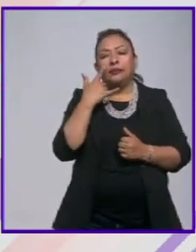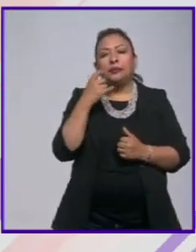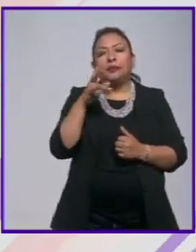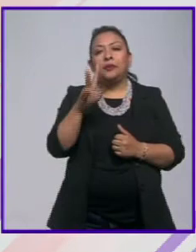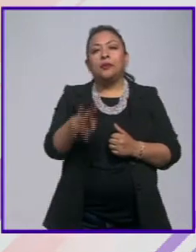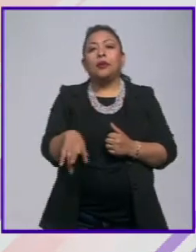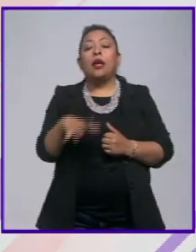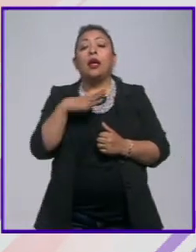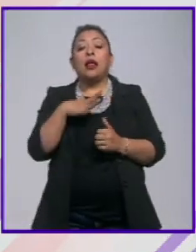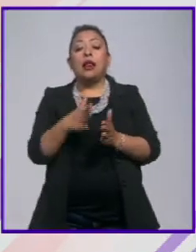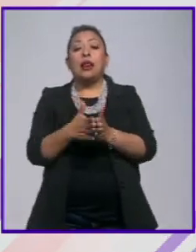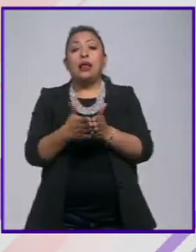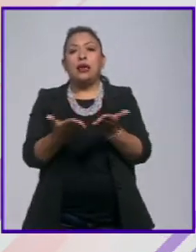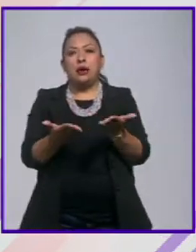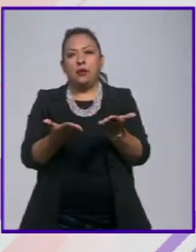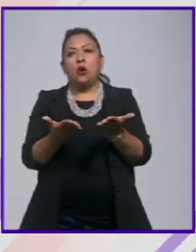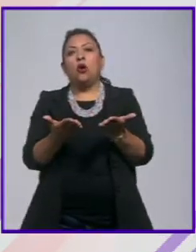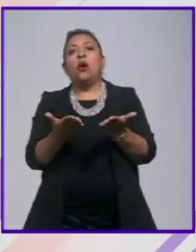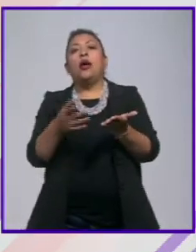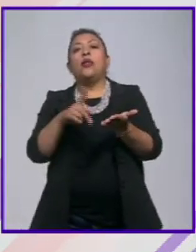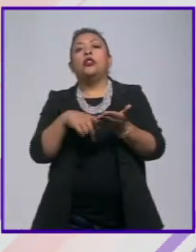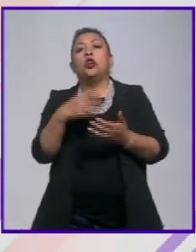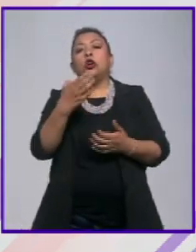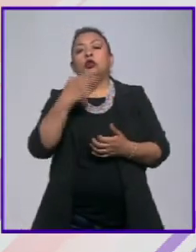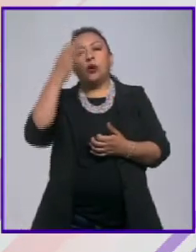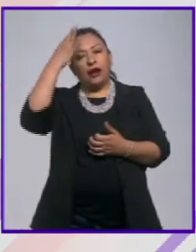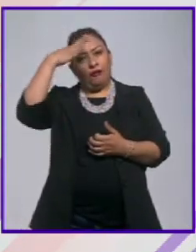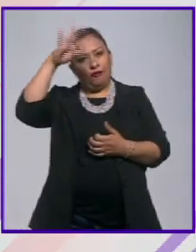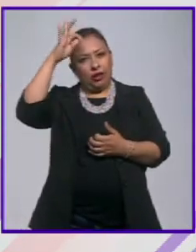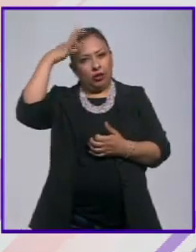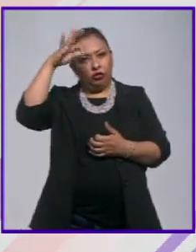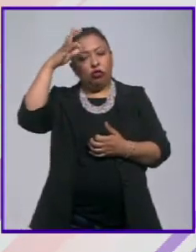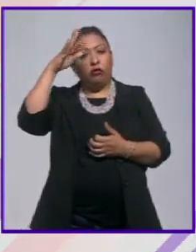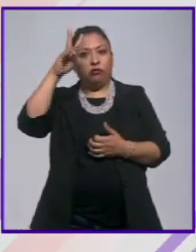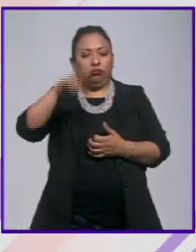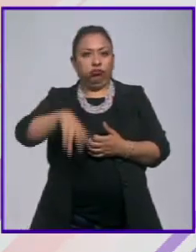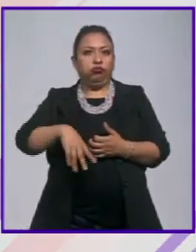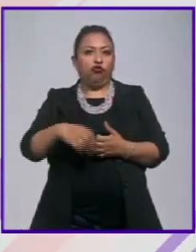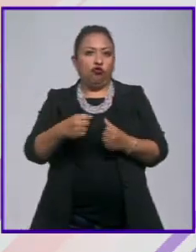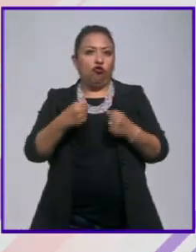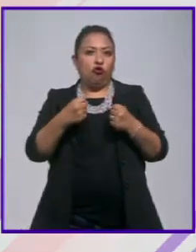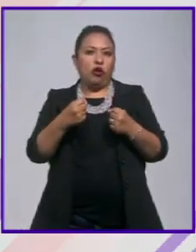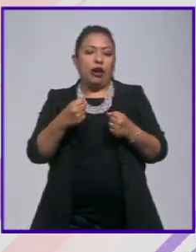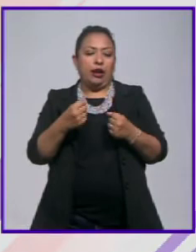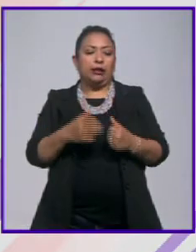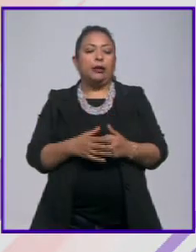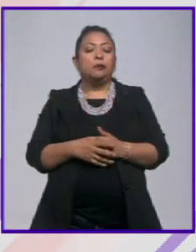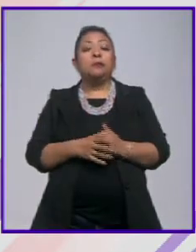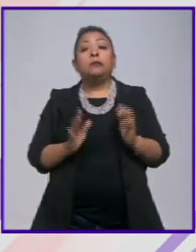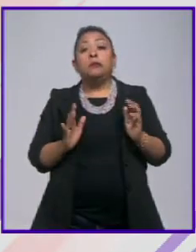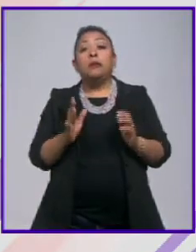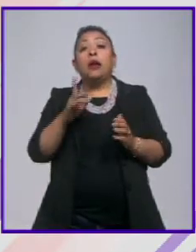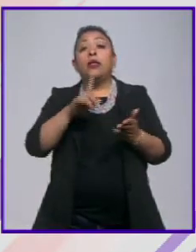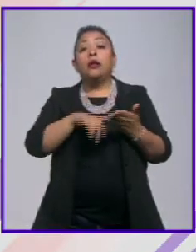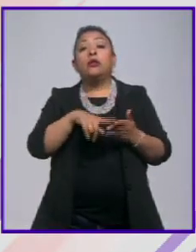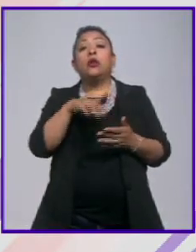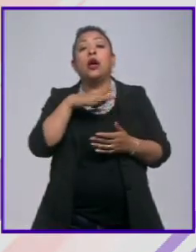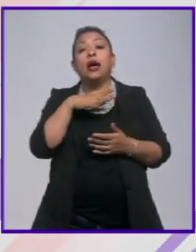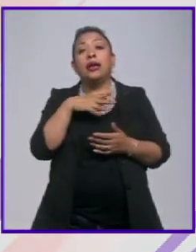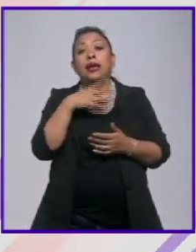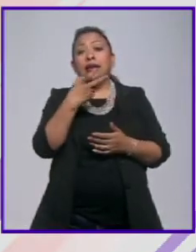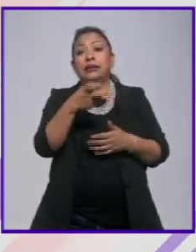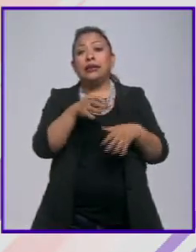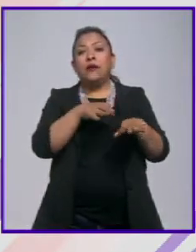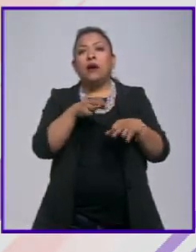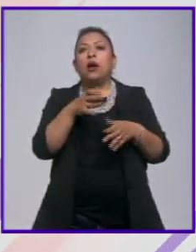es un libro que proviene de una escuela filosófica bastante dura bastante áspera pero este libro precisamente lo que hace